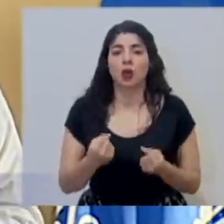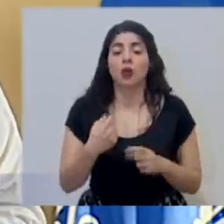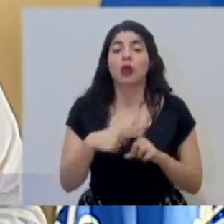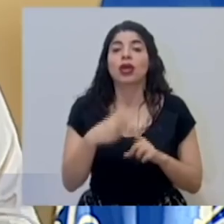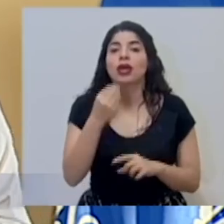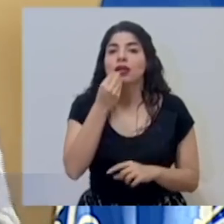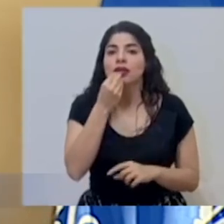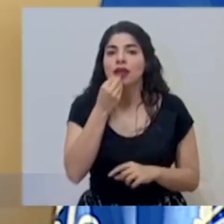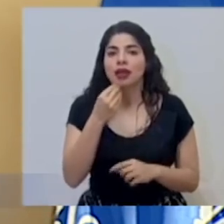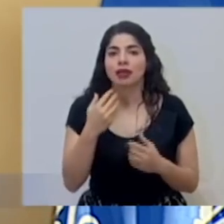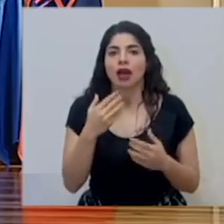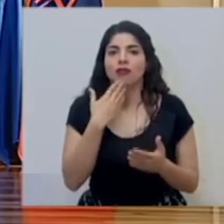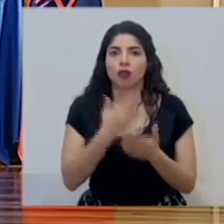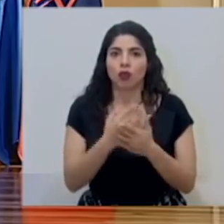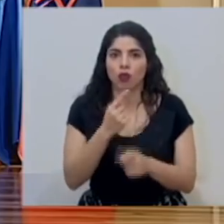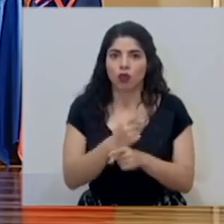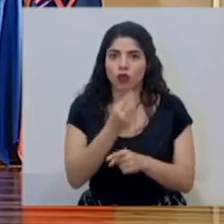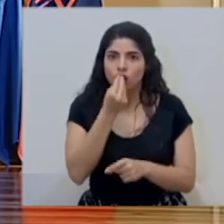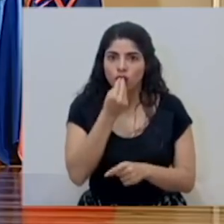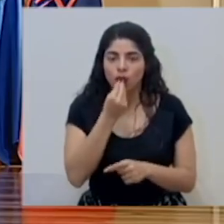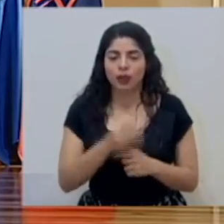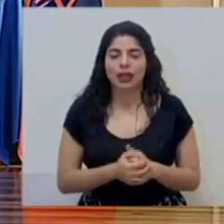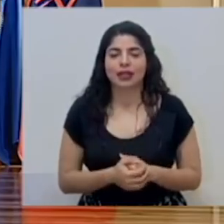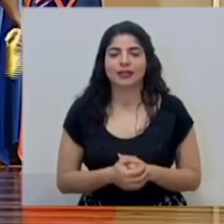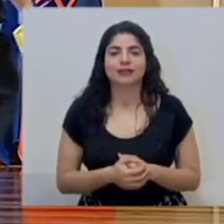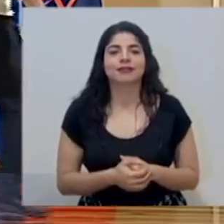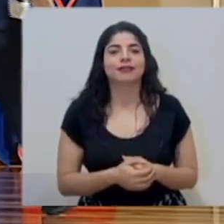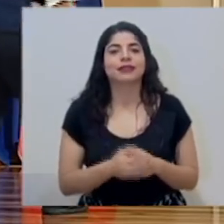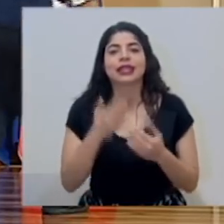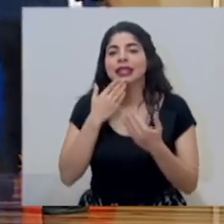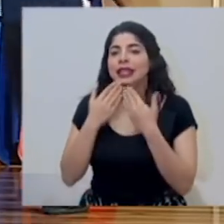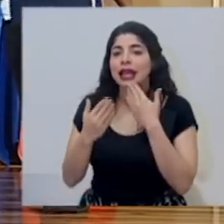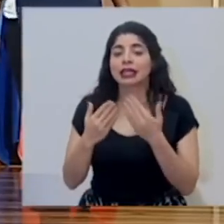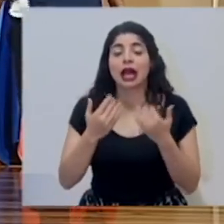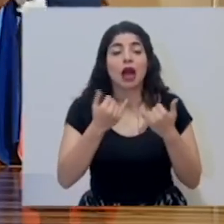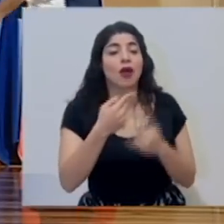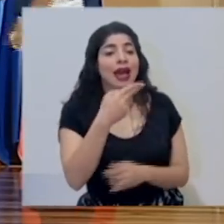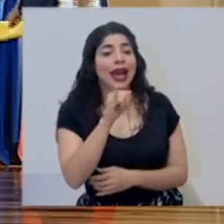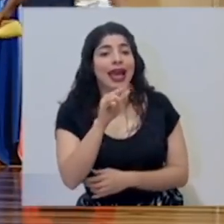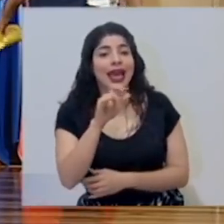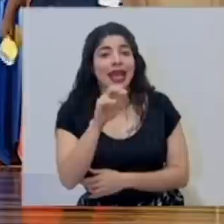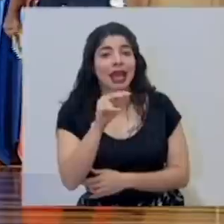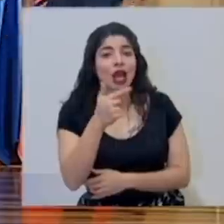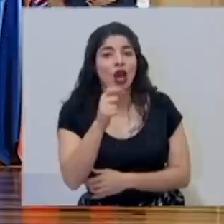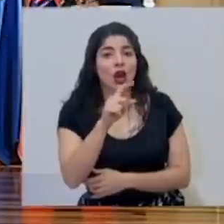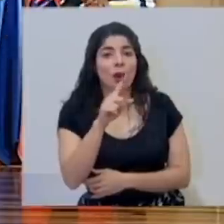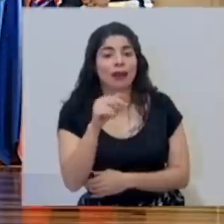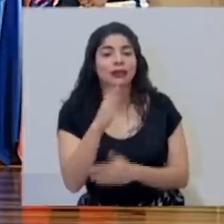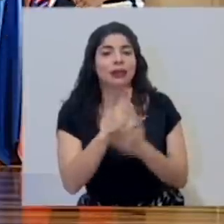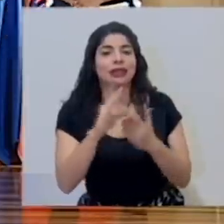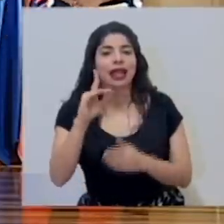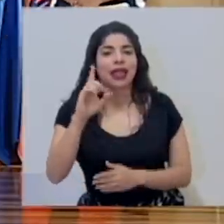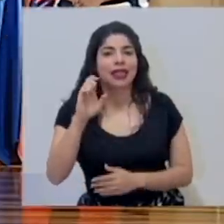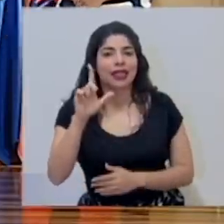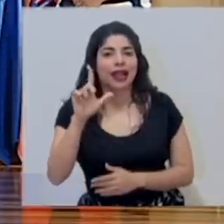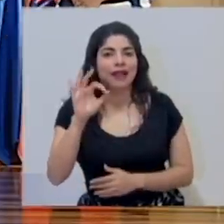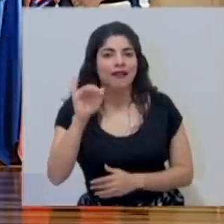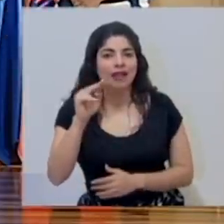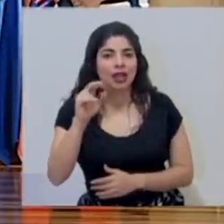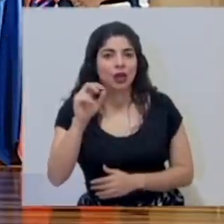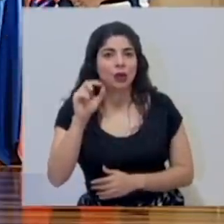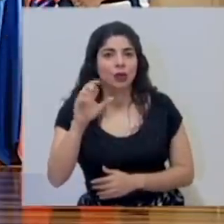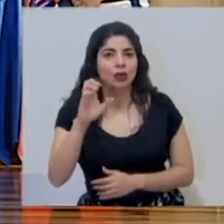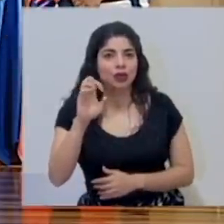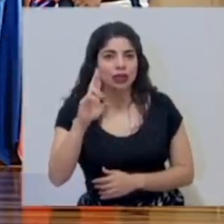dieta adecuada. Muchas gracias. Escuchamos a Haylin Gómez de El Medio Digital Delfino.cero.